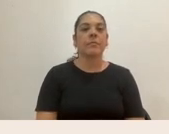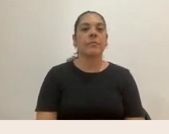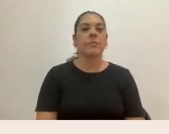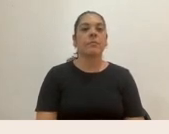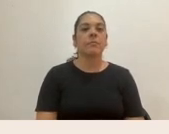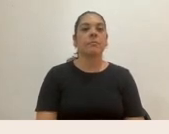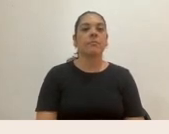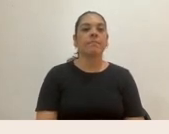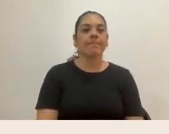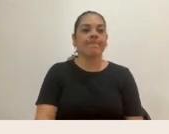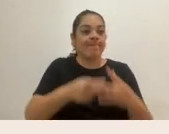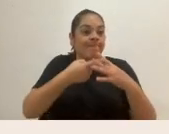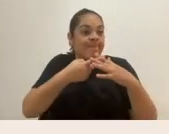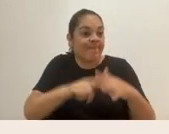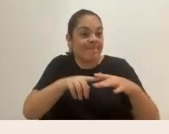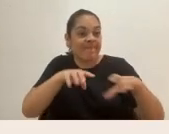Iniciativa